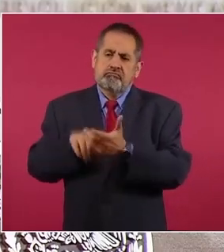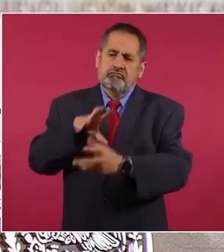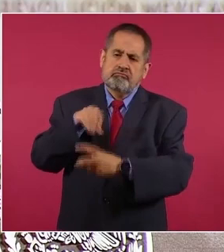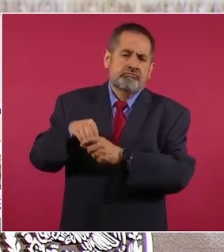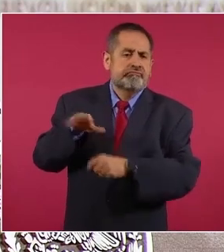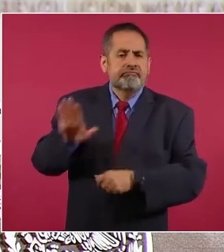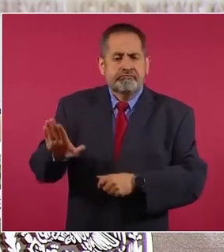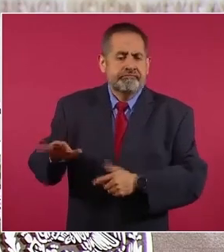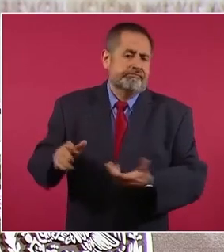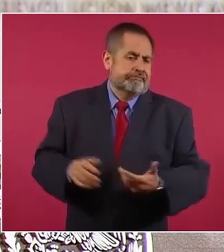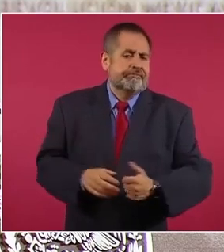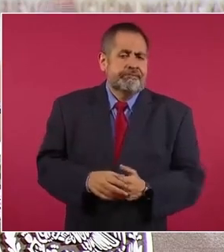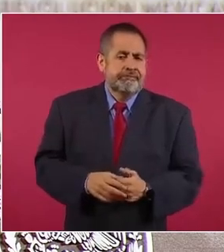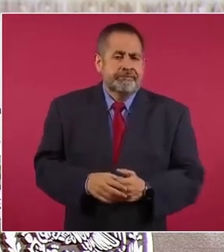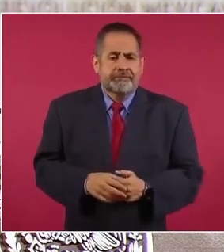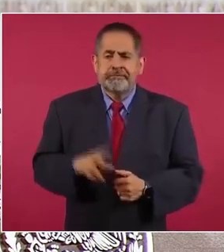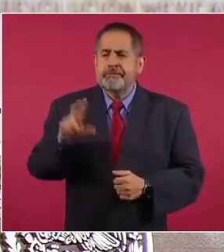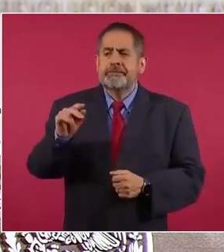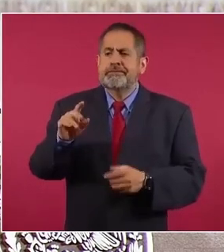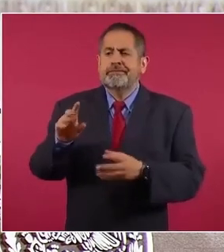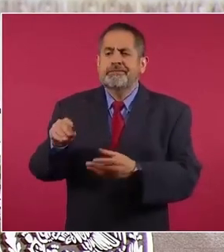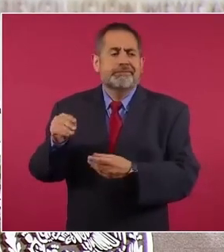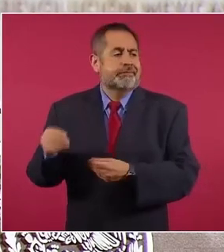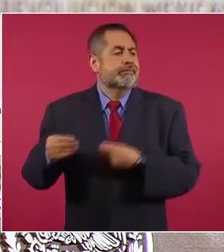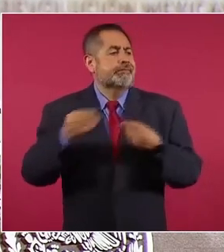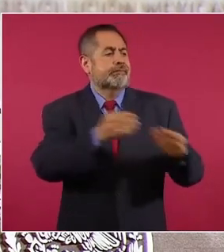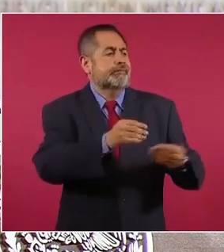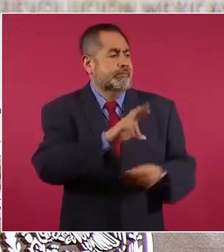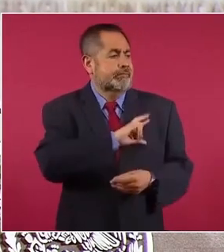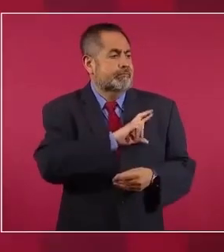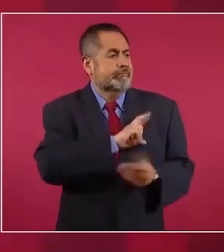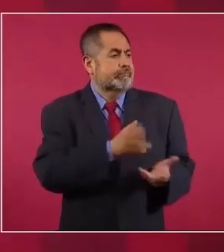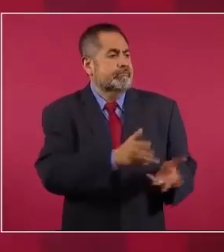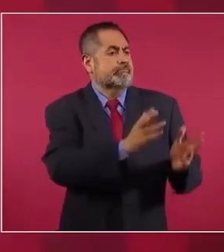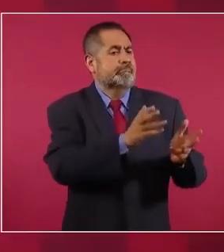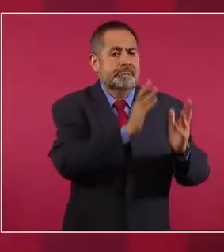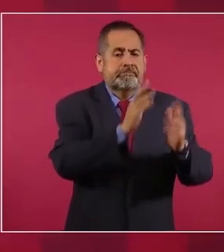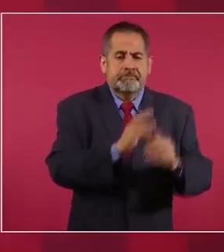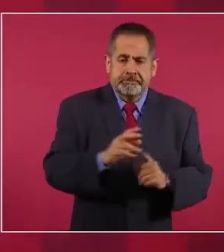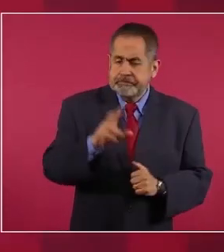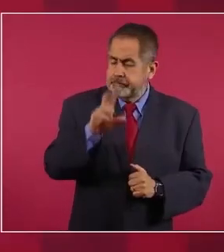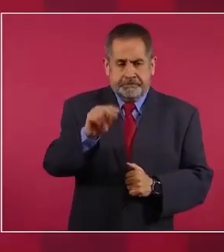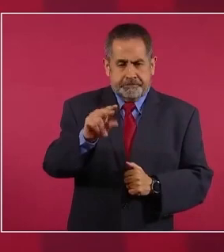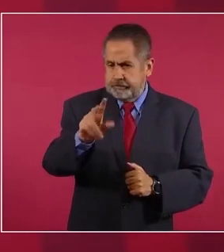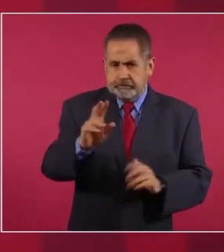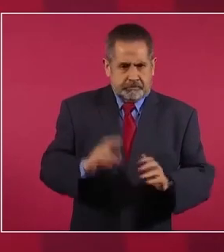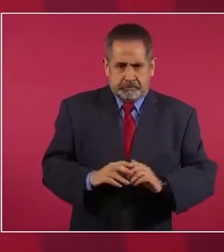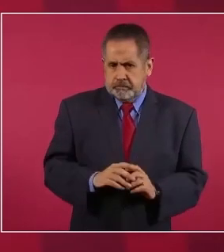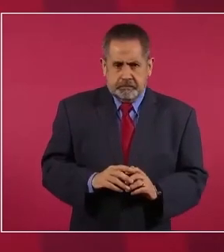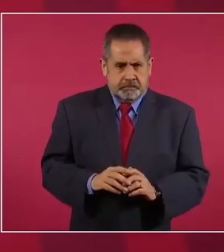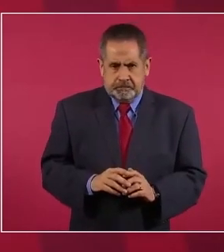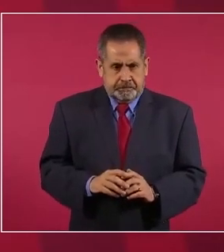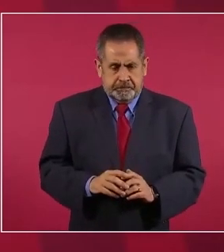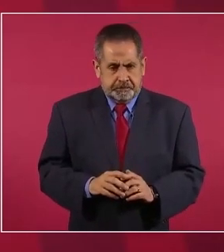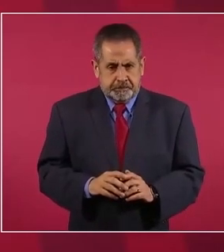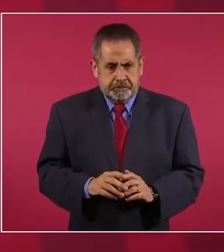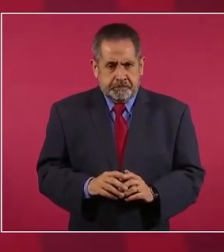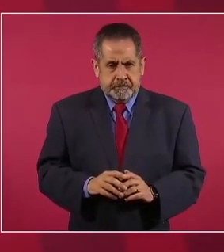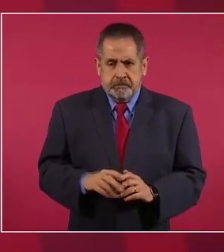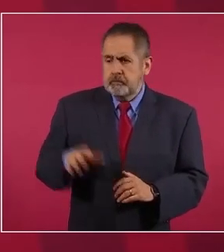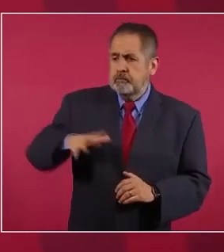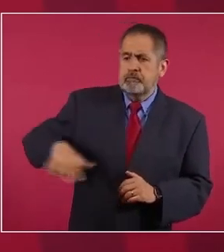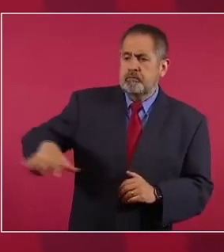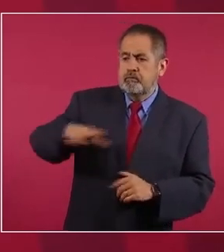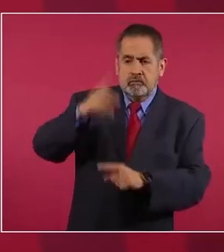que no se privaticen no convertir lo